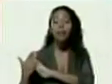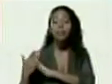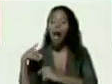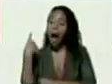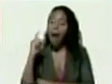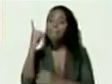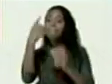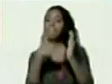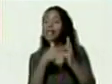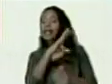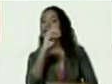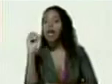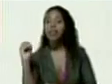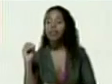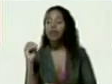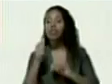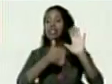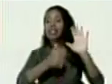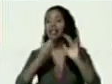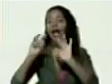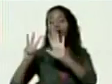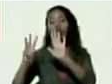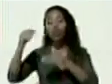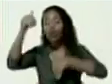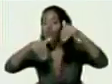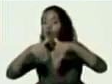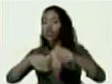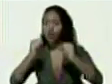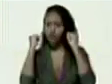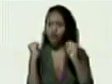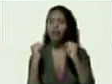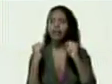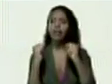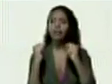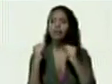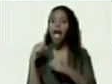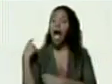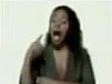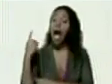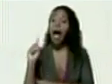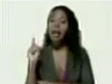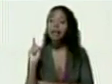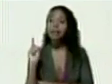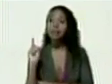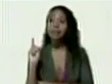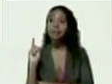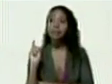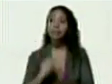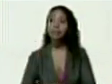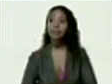1568 votos duros tenemos tenemos